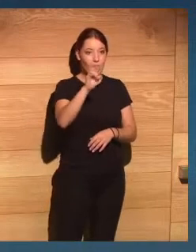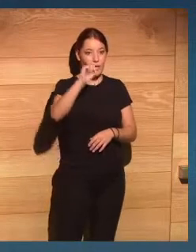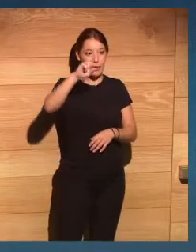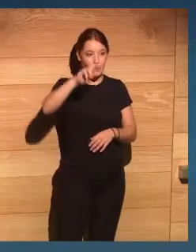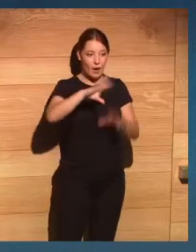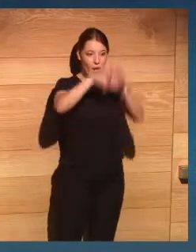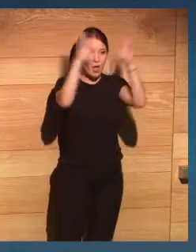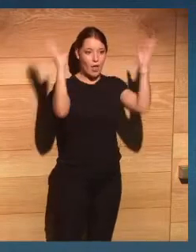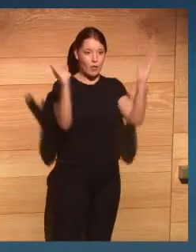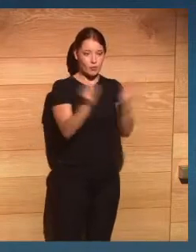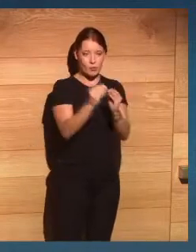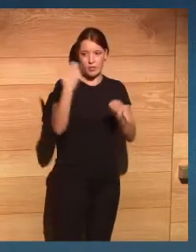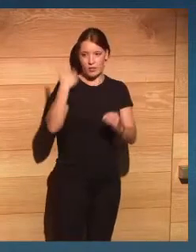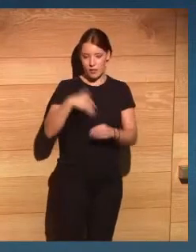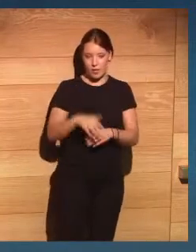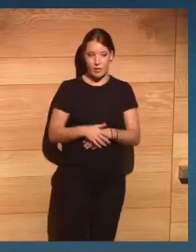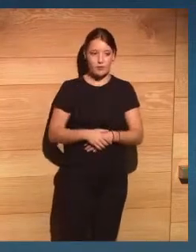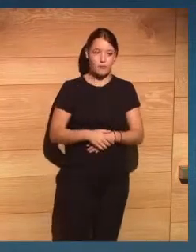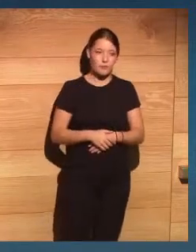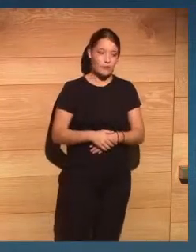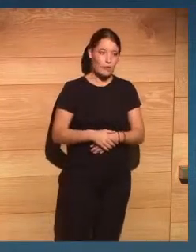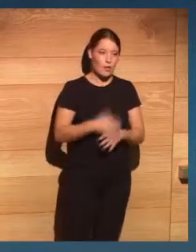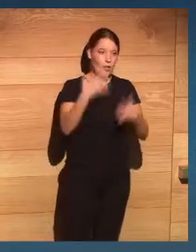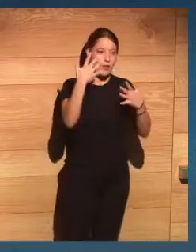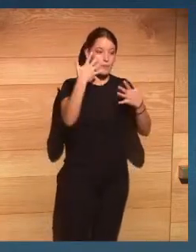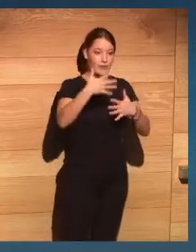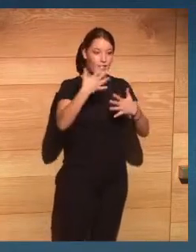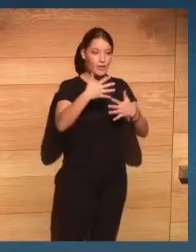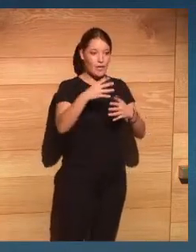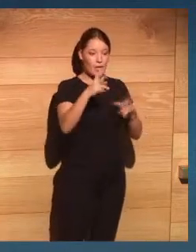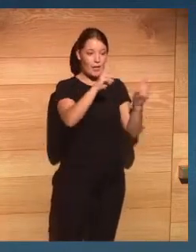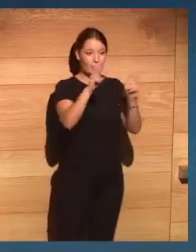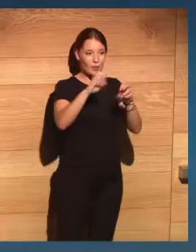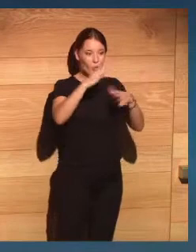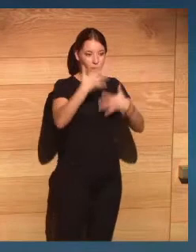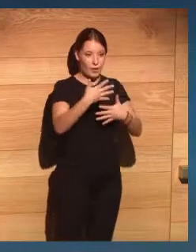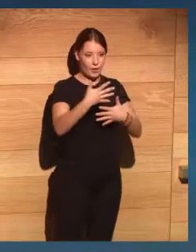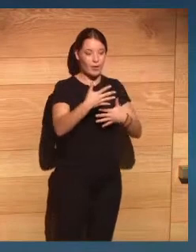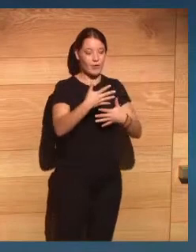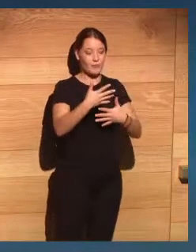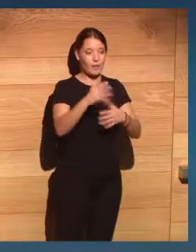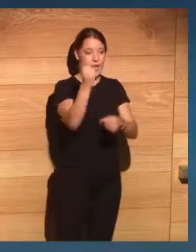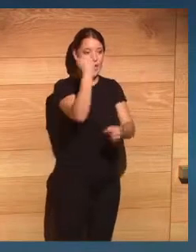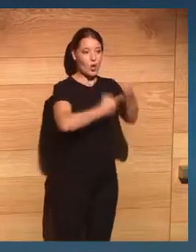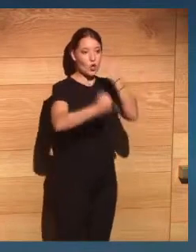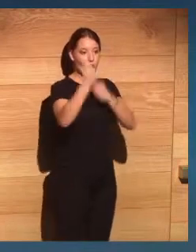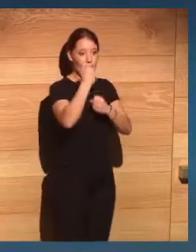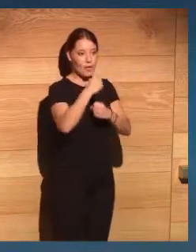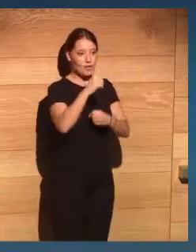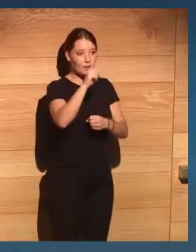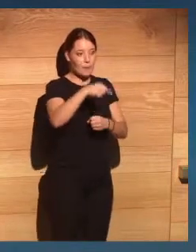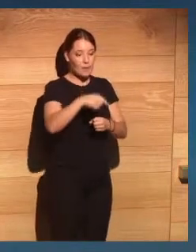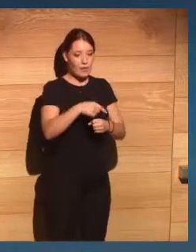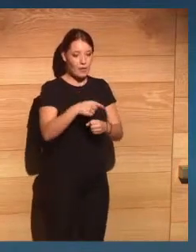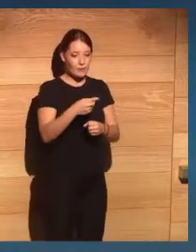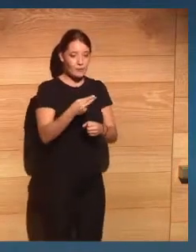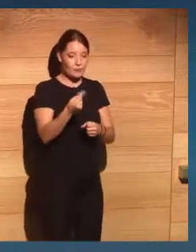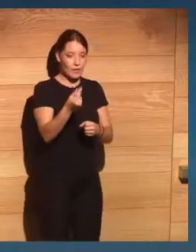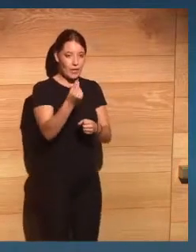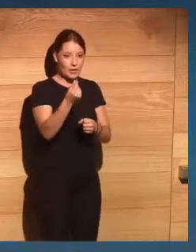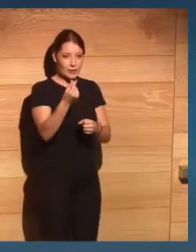respecto el capítulo 10 sobre la renta básica universal y la economía digital que lo habla Jesús Mercader